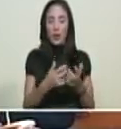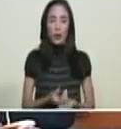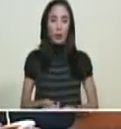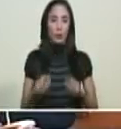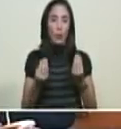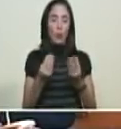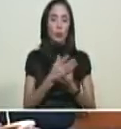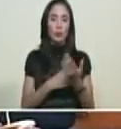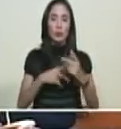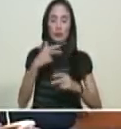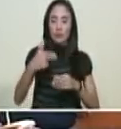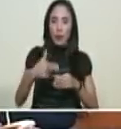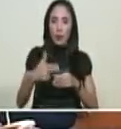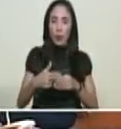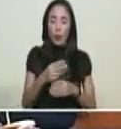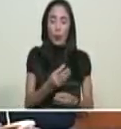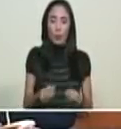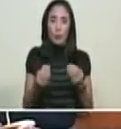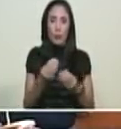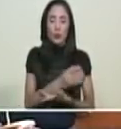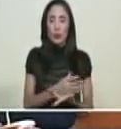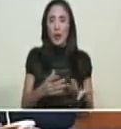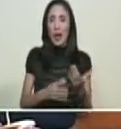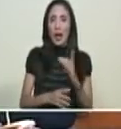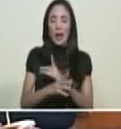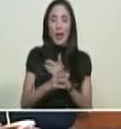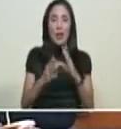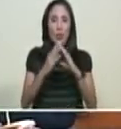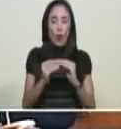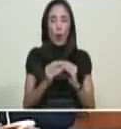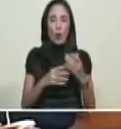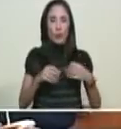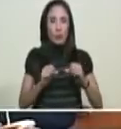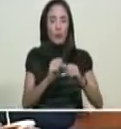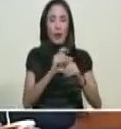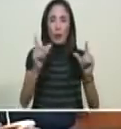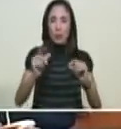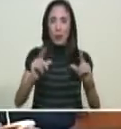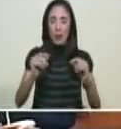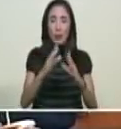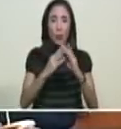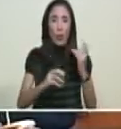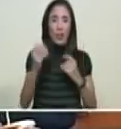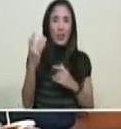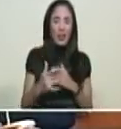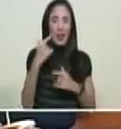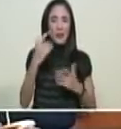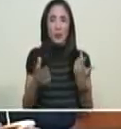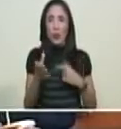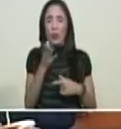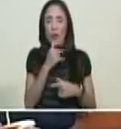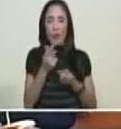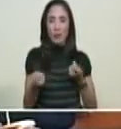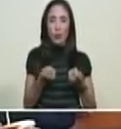y que tiró para abajo los precios y desestabilizó el mercado debe contar nuevas